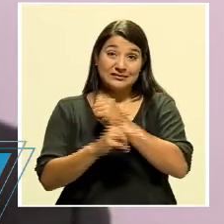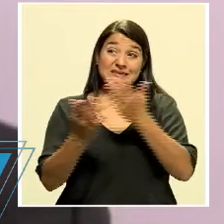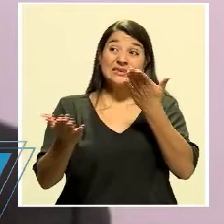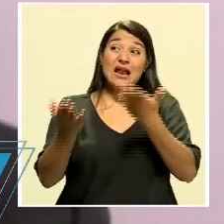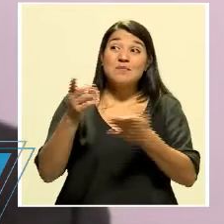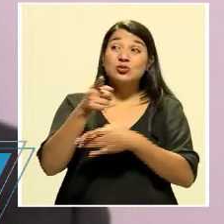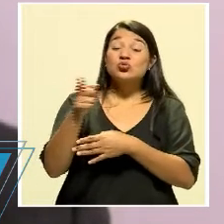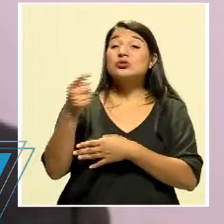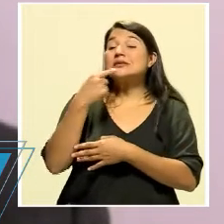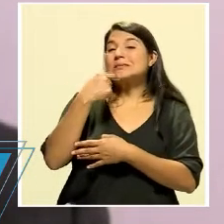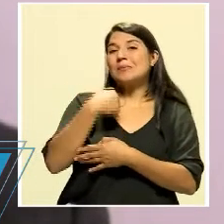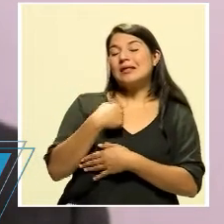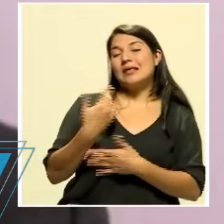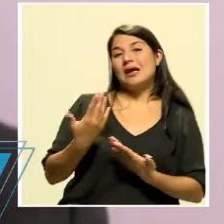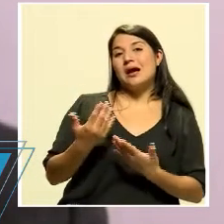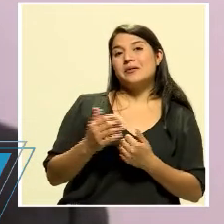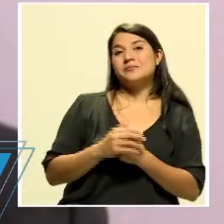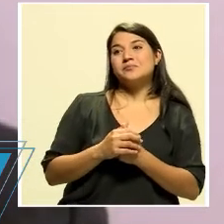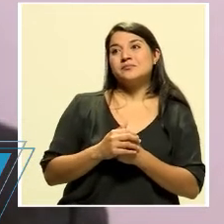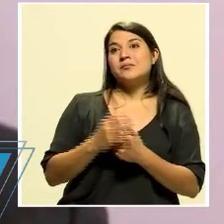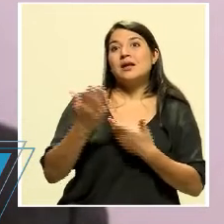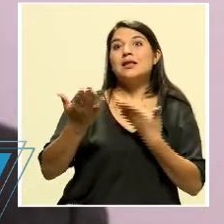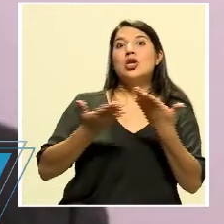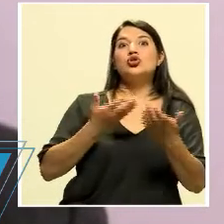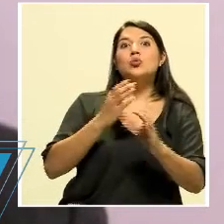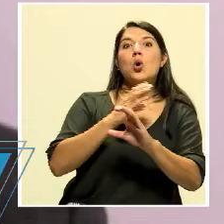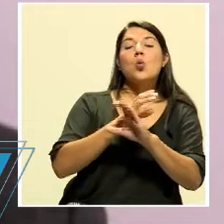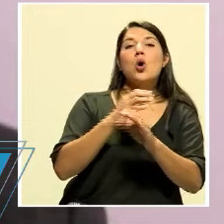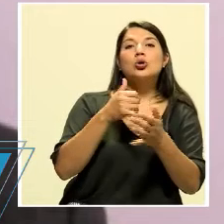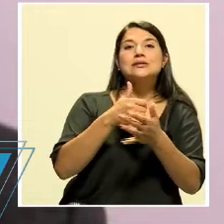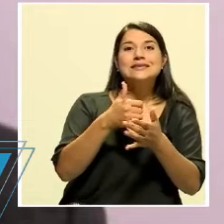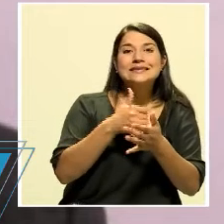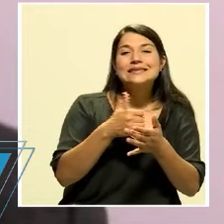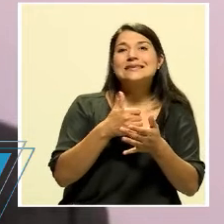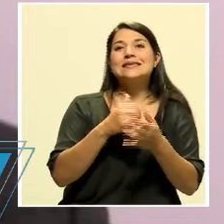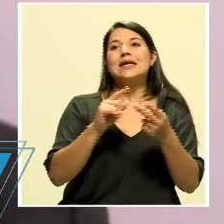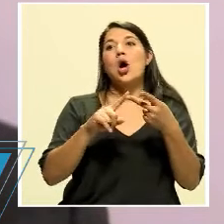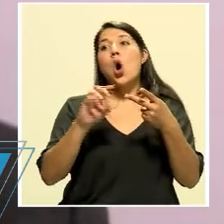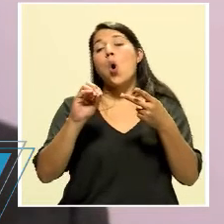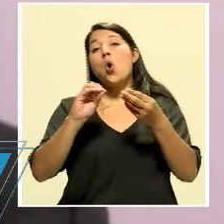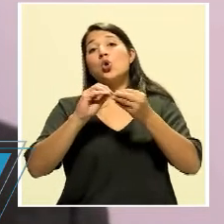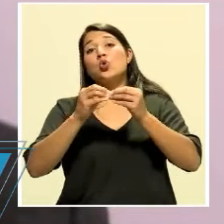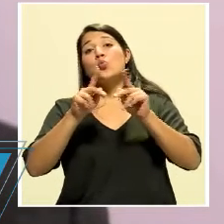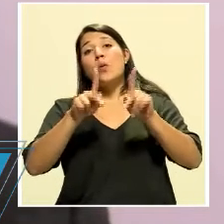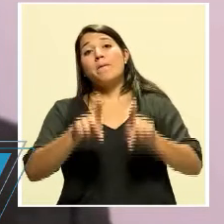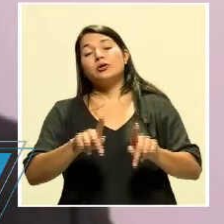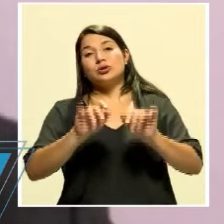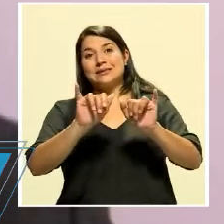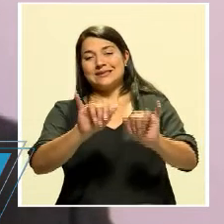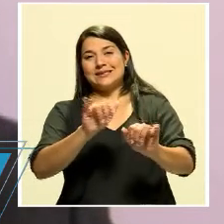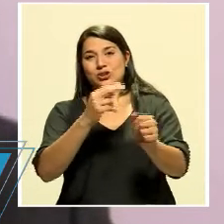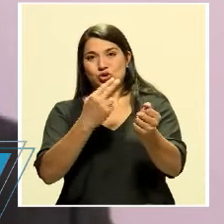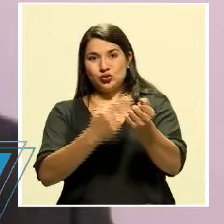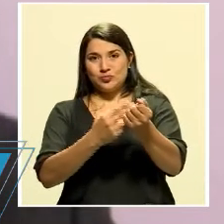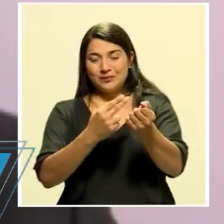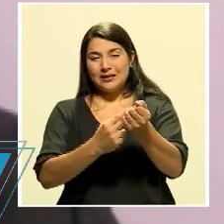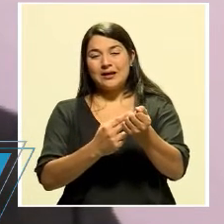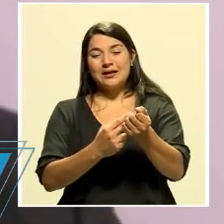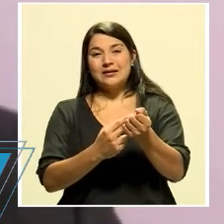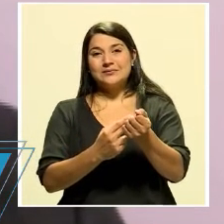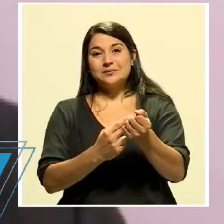también de los servicios de cuidados intensivos, de hospitalización, ¿verdad? Que no